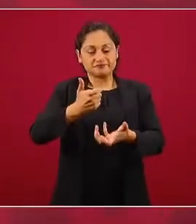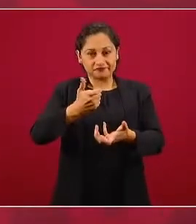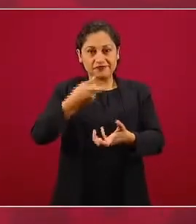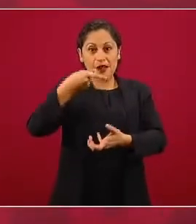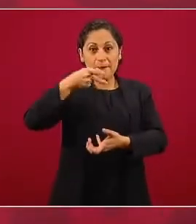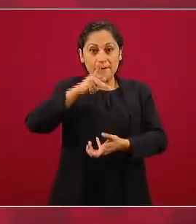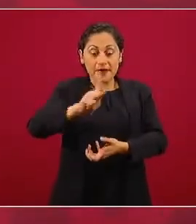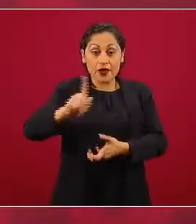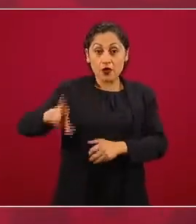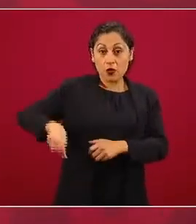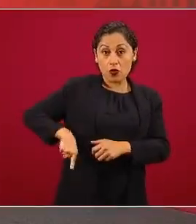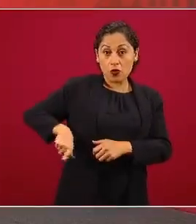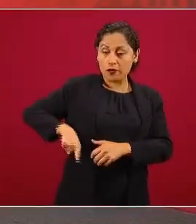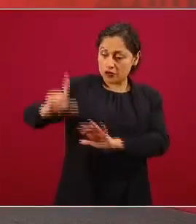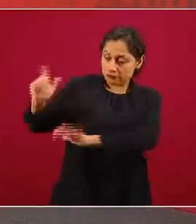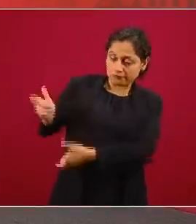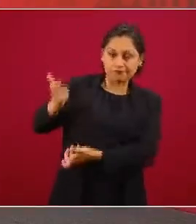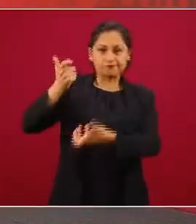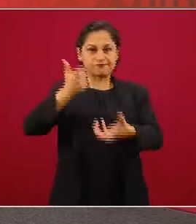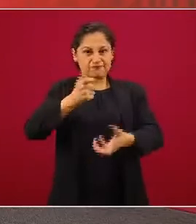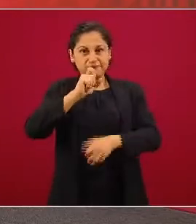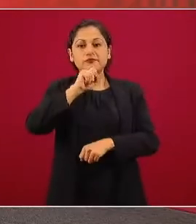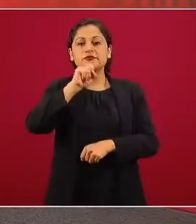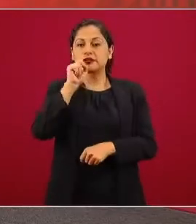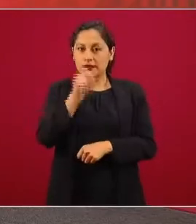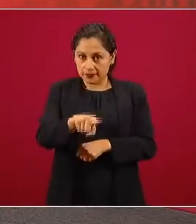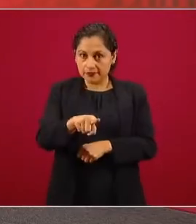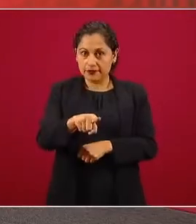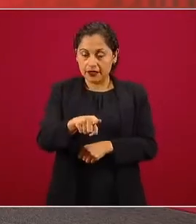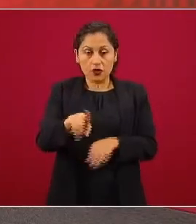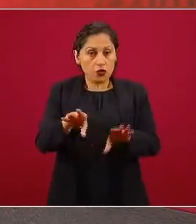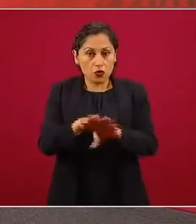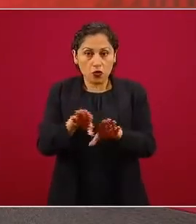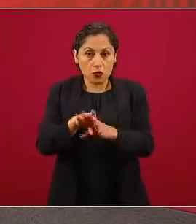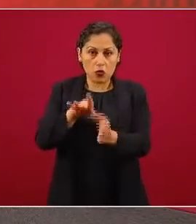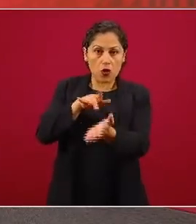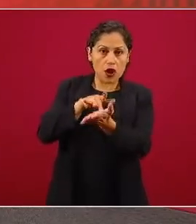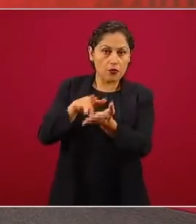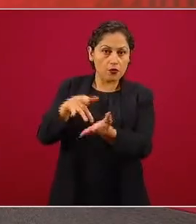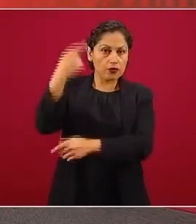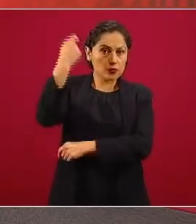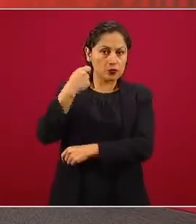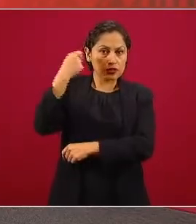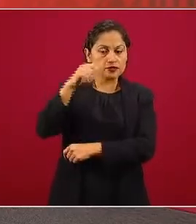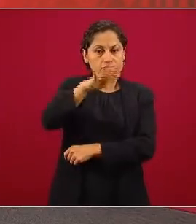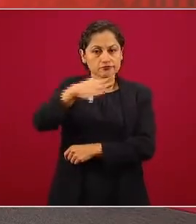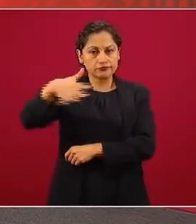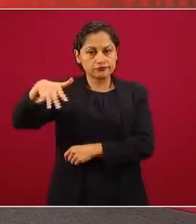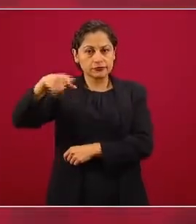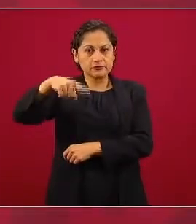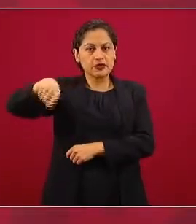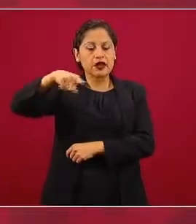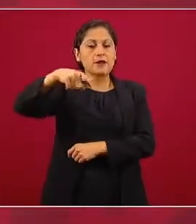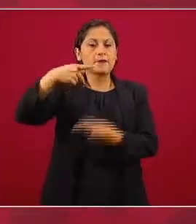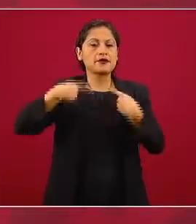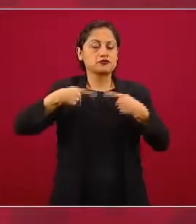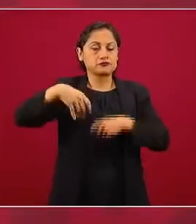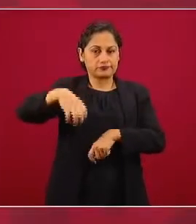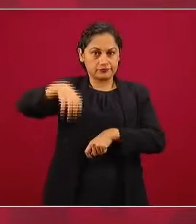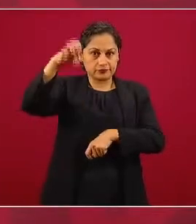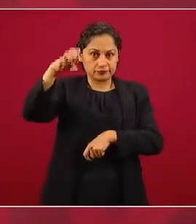parte muy importante a través de la pensión de los adultos mayores, que por cierto, ya es un